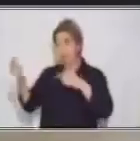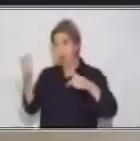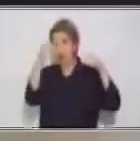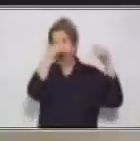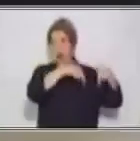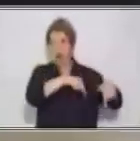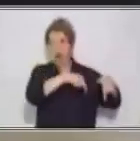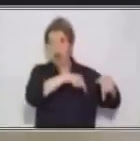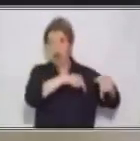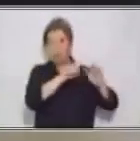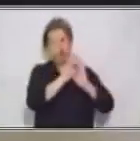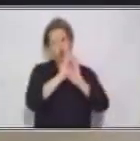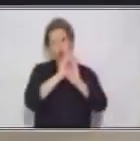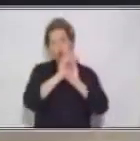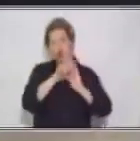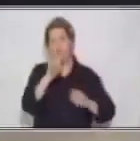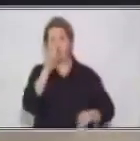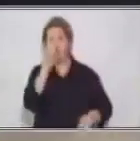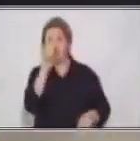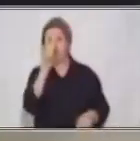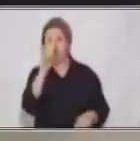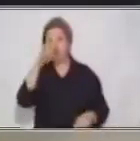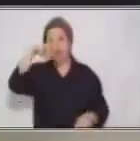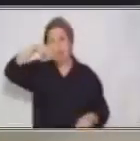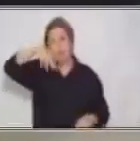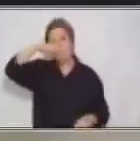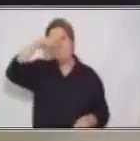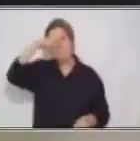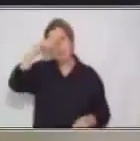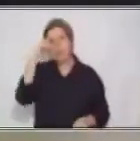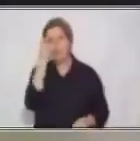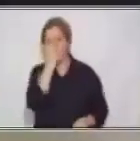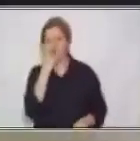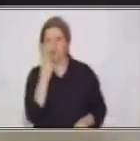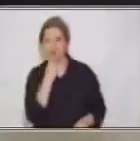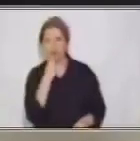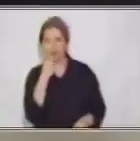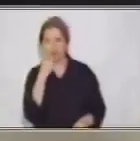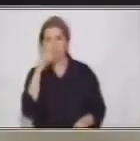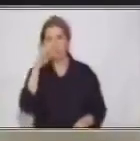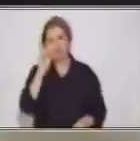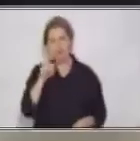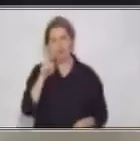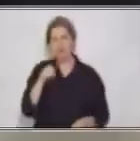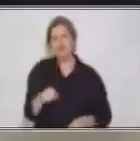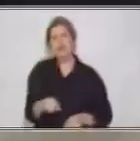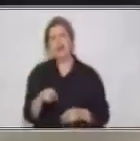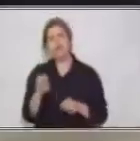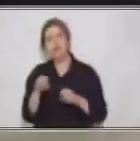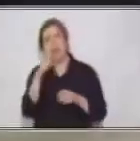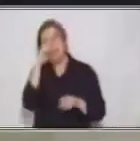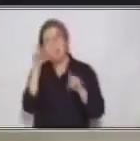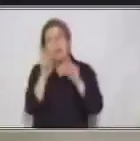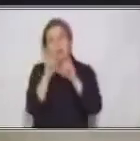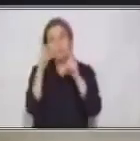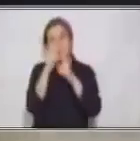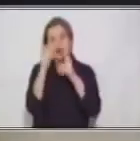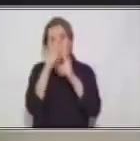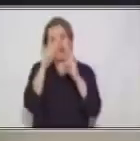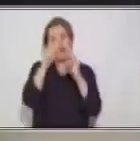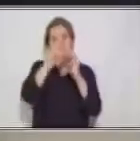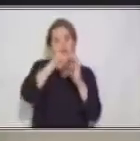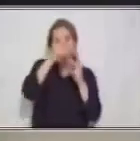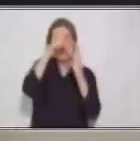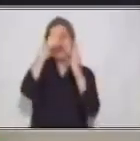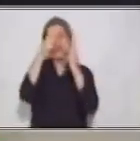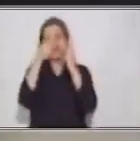¿verdad? Desde allá para acá. Entre, indica una situación en medio de algo. Hay un dicho que dice, estoy